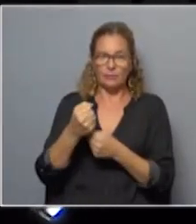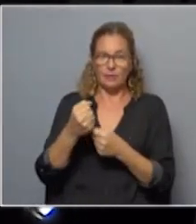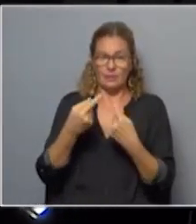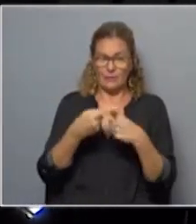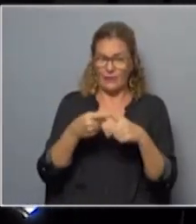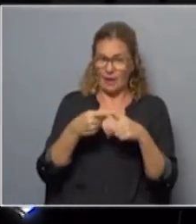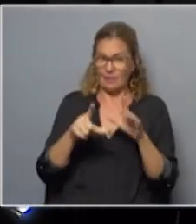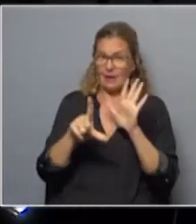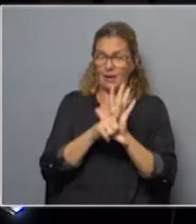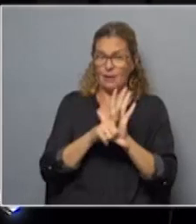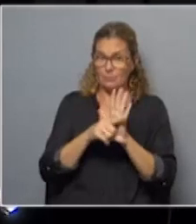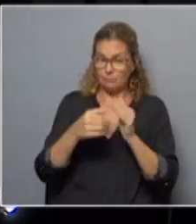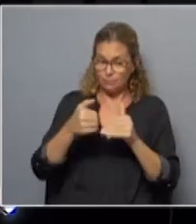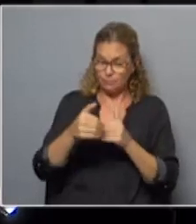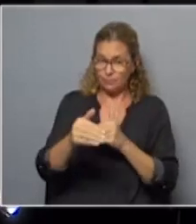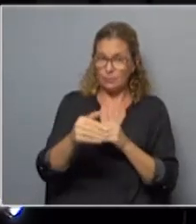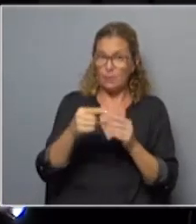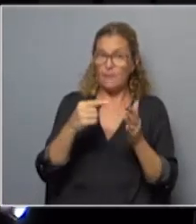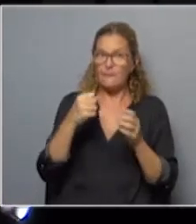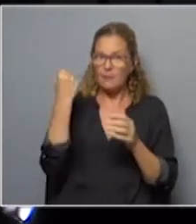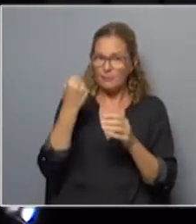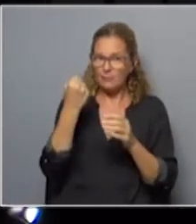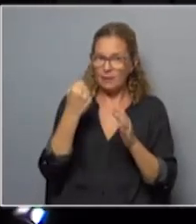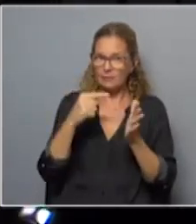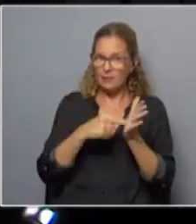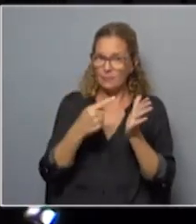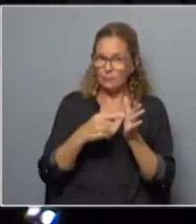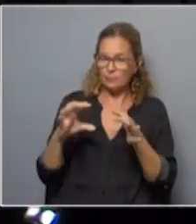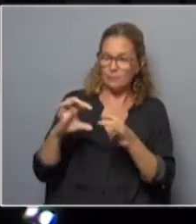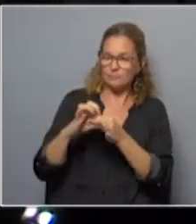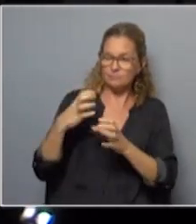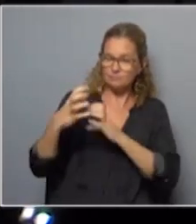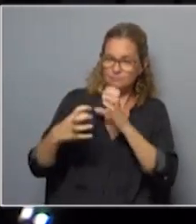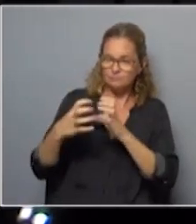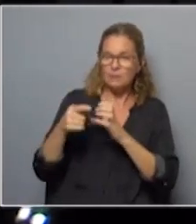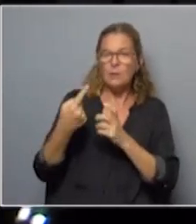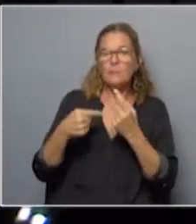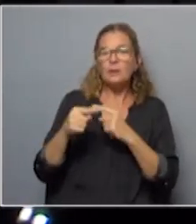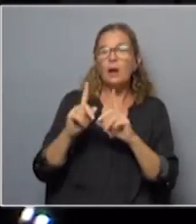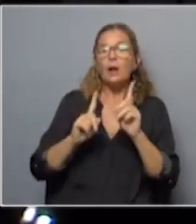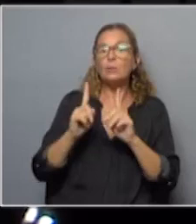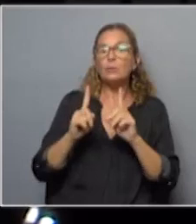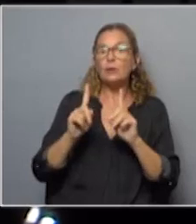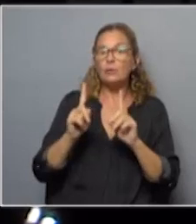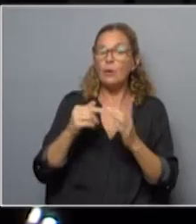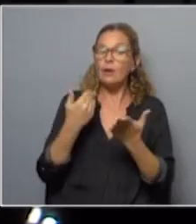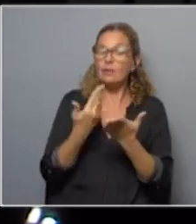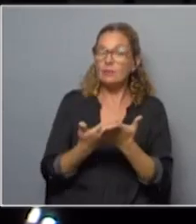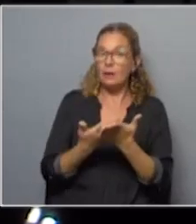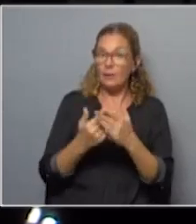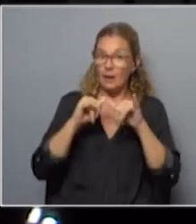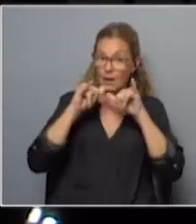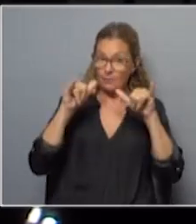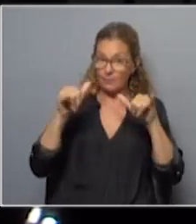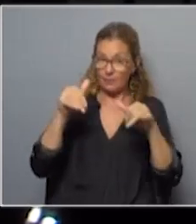variada norma se plasman los principales puntos del programa de la coalición oficialista pero también se manifiestan algunos que no estuvieron presentes en la